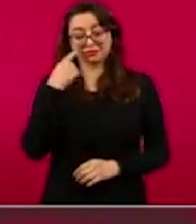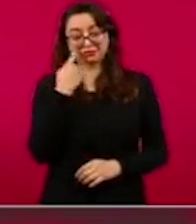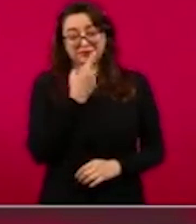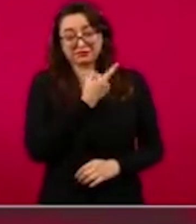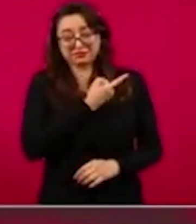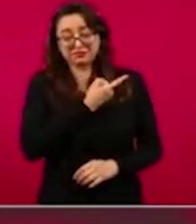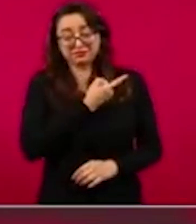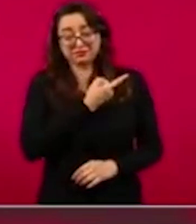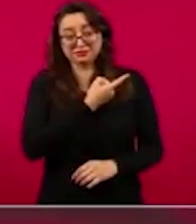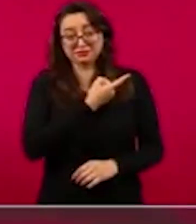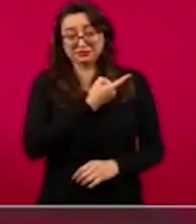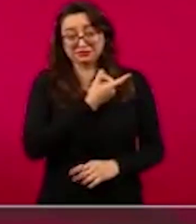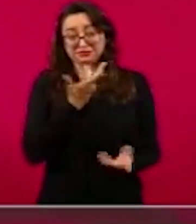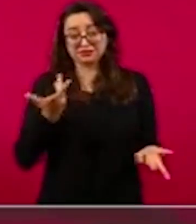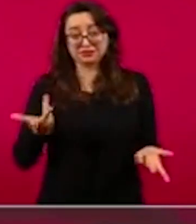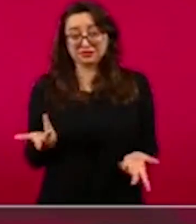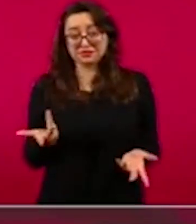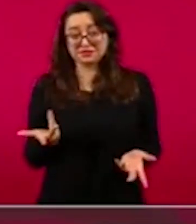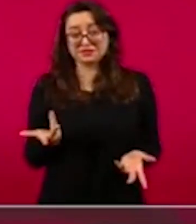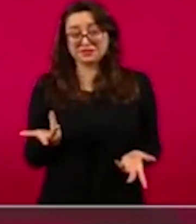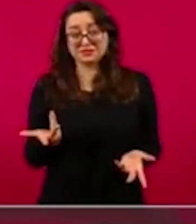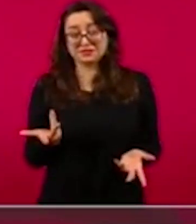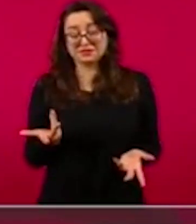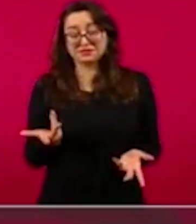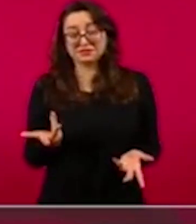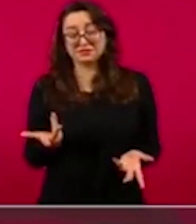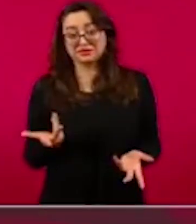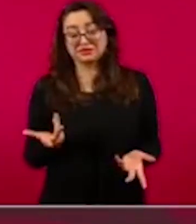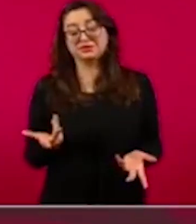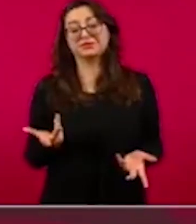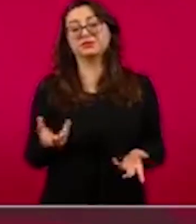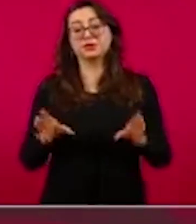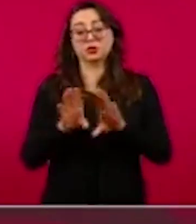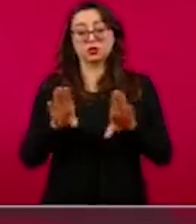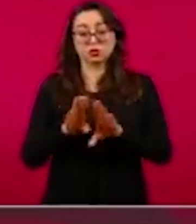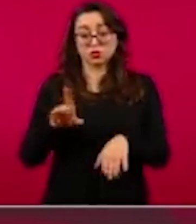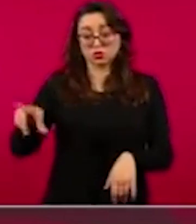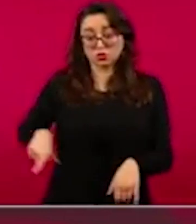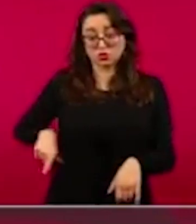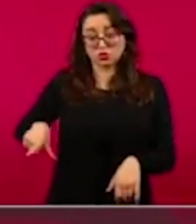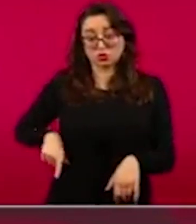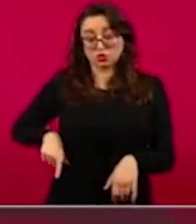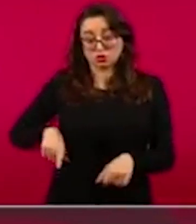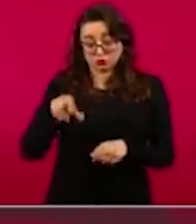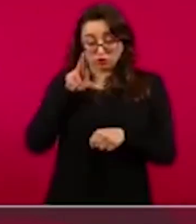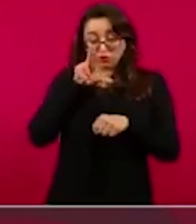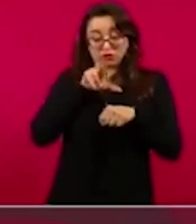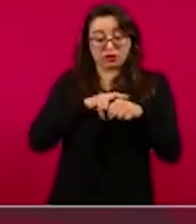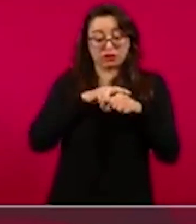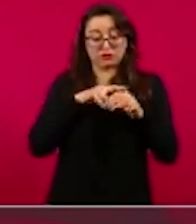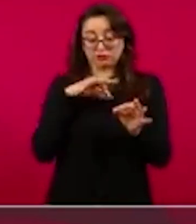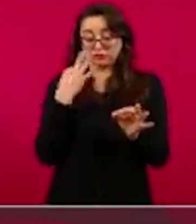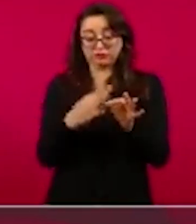criticó la alianza pues anteriormente, el PAN solicitó la cárcel de los hermanos Moreira y ahora se encuentran unidos. López